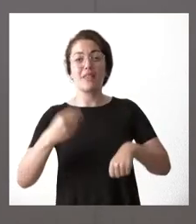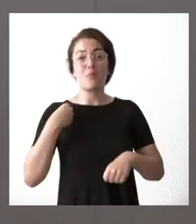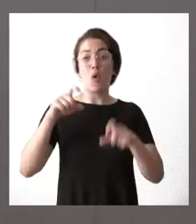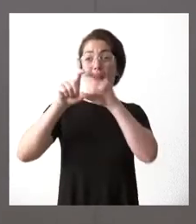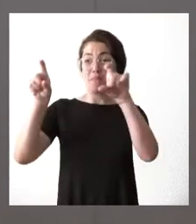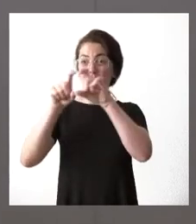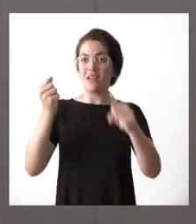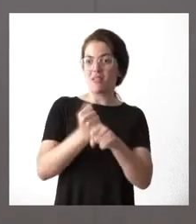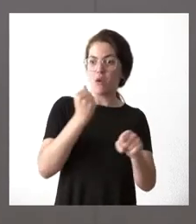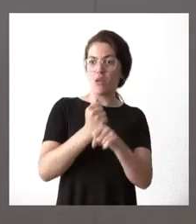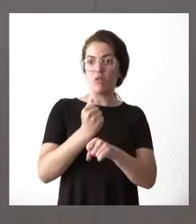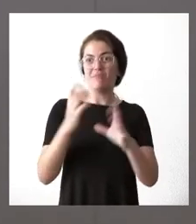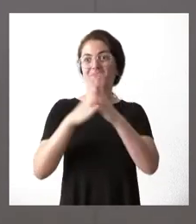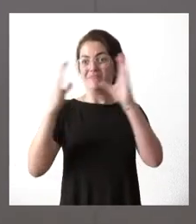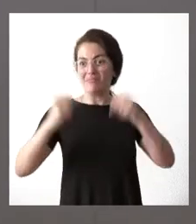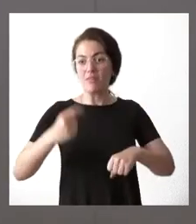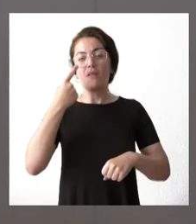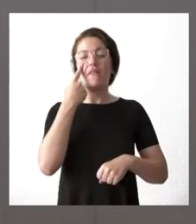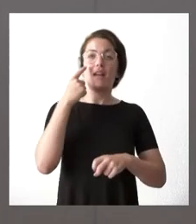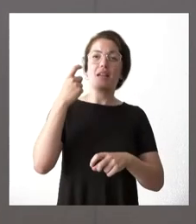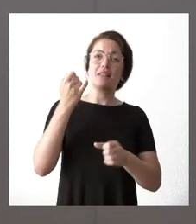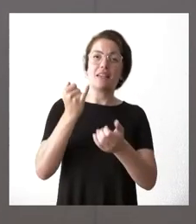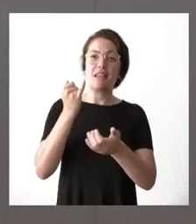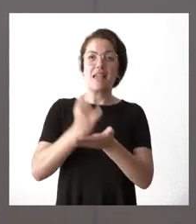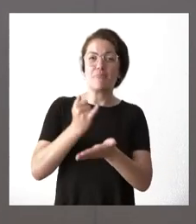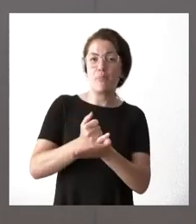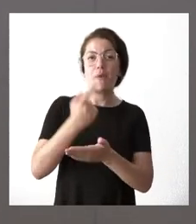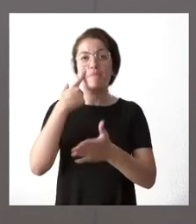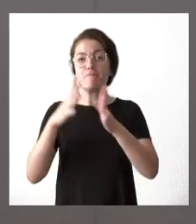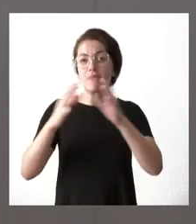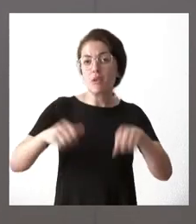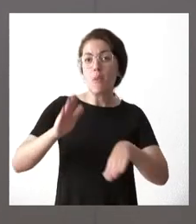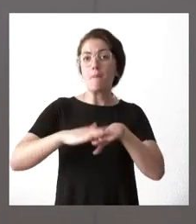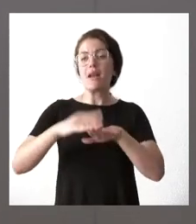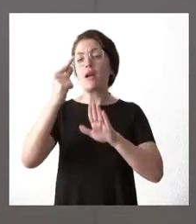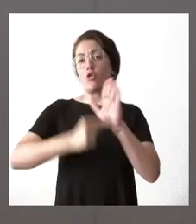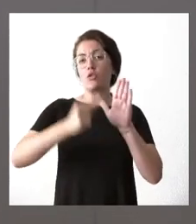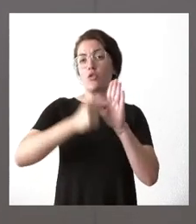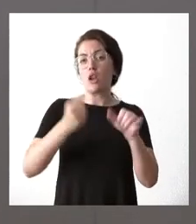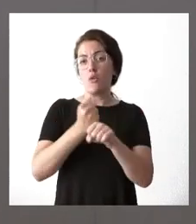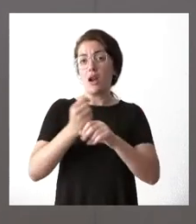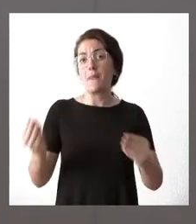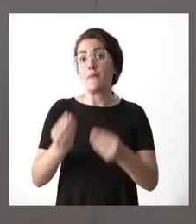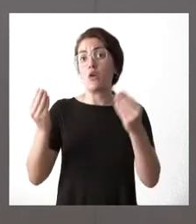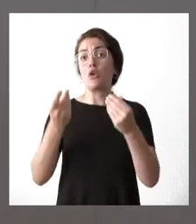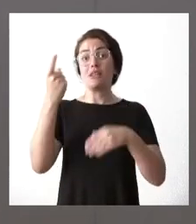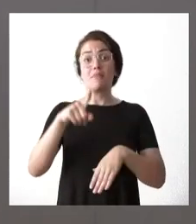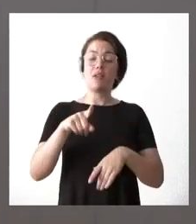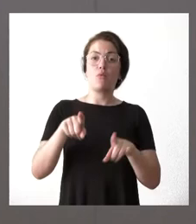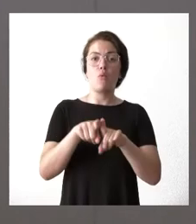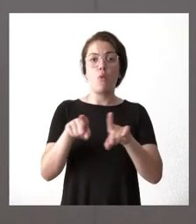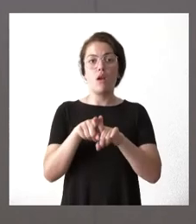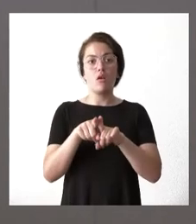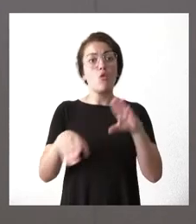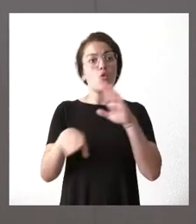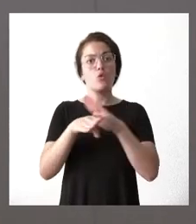asunto que se busque un acuerdo que permita mejorar las condiciones laborales de los trabajadores y también que permita sobre todo prestar y seguir prestando como es hasta